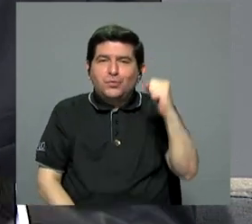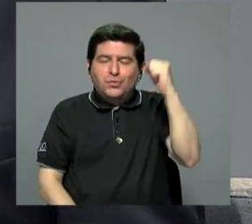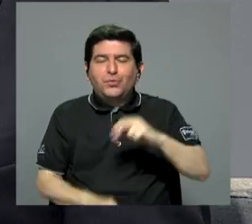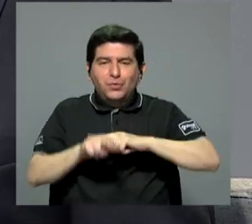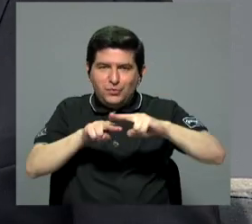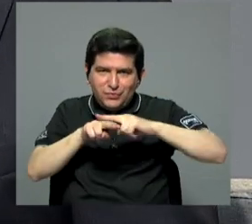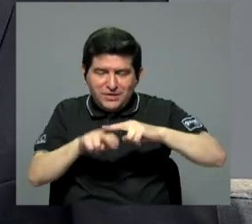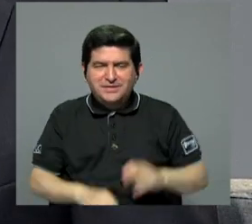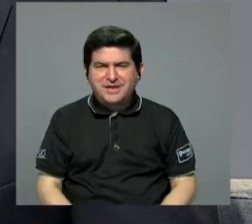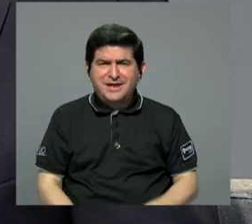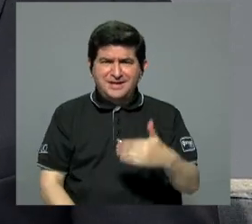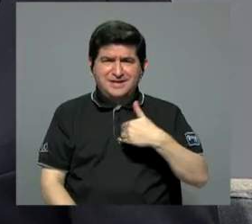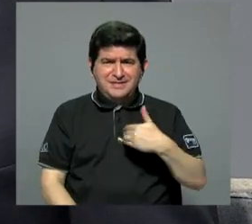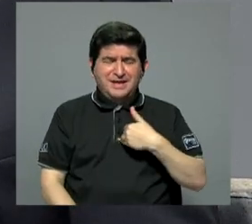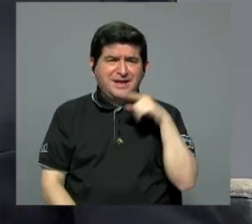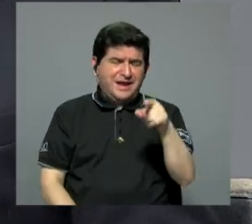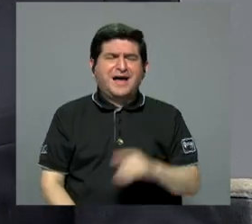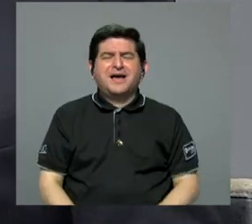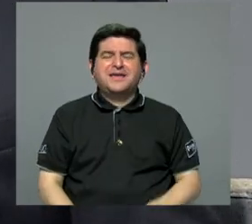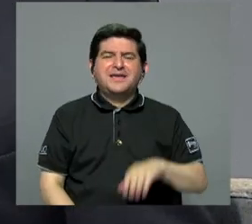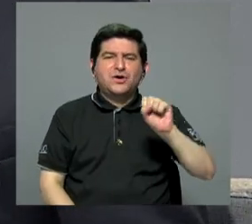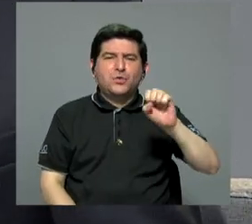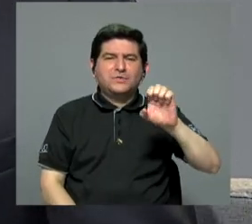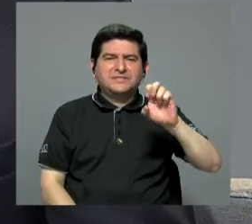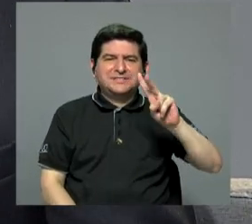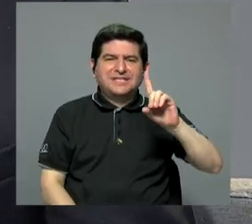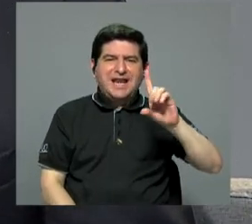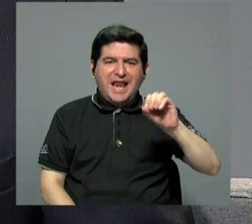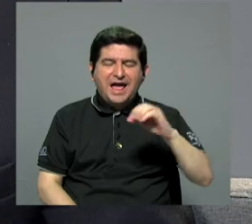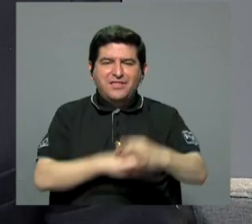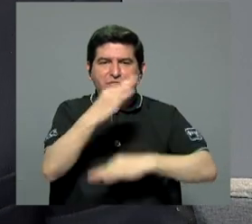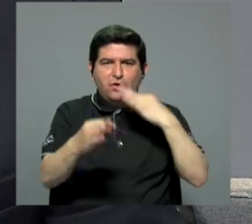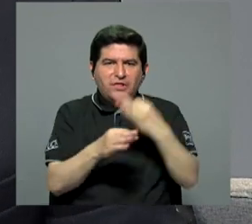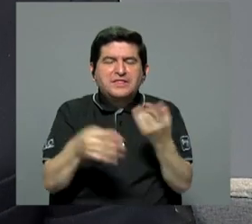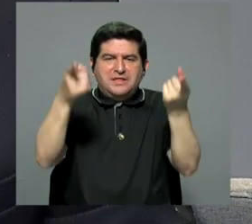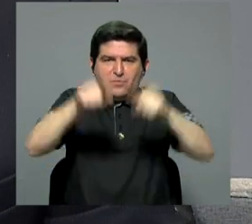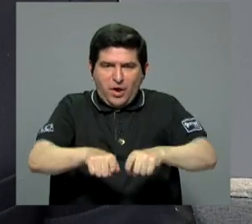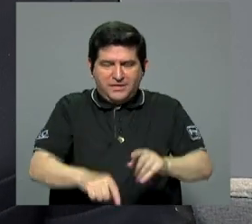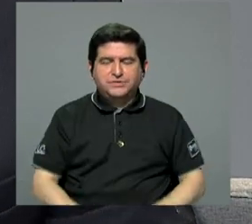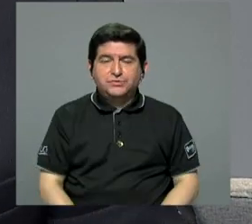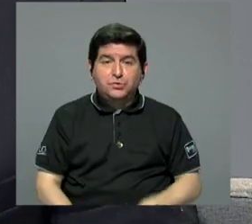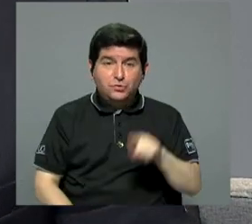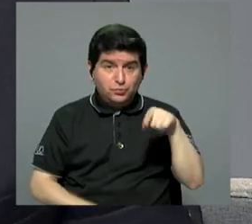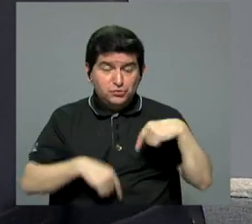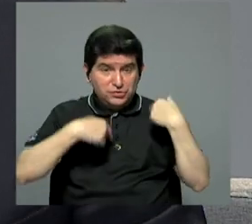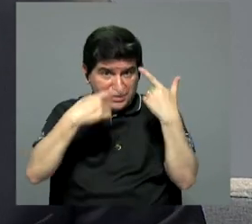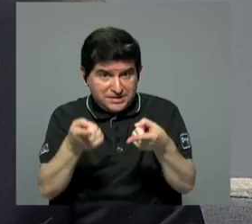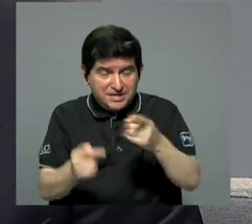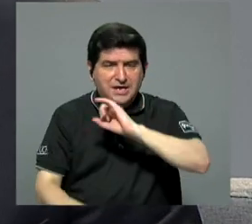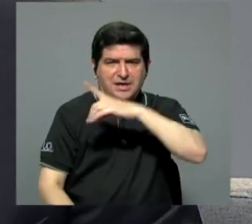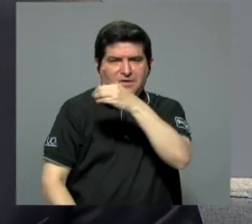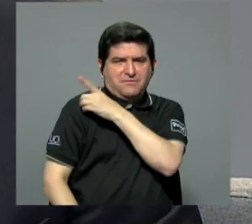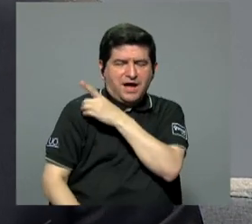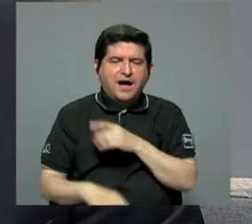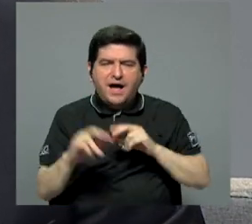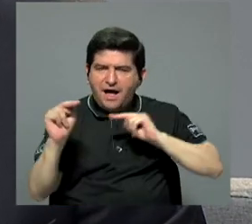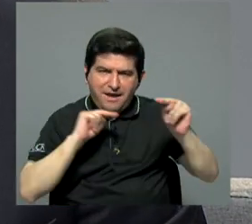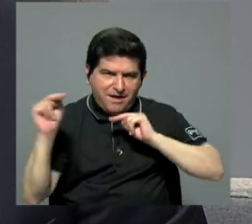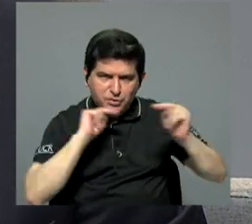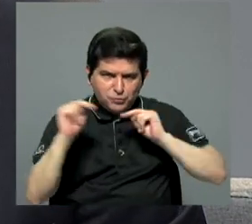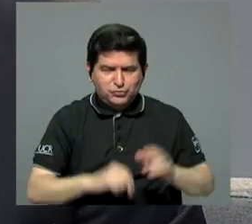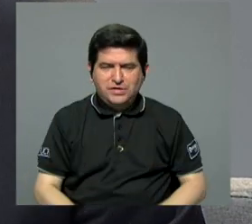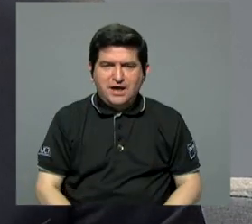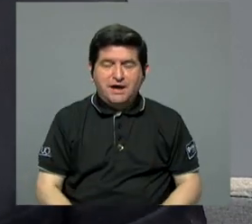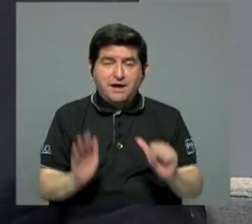Tenemos un Senado de facto. Ok. Entonces, si usted logra llevar a la Junta Directiva de la Caja a una mesa de negociación,